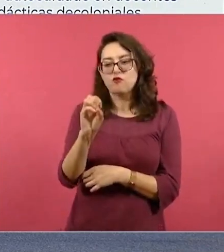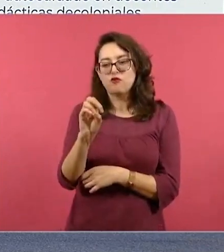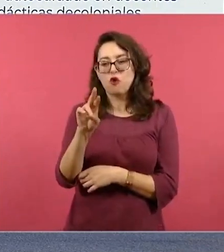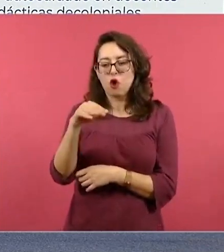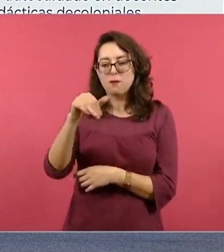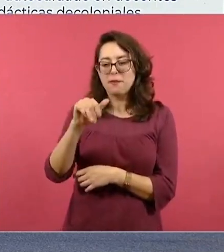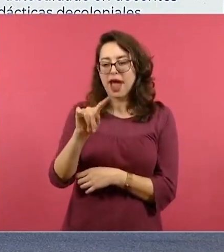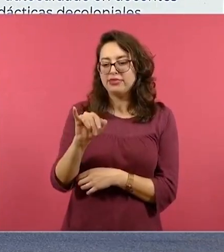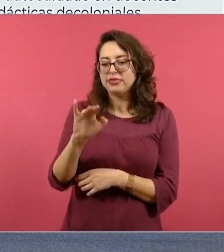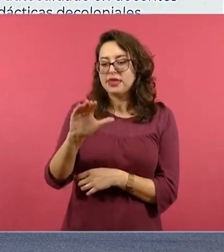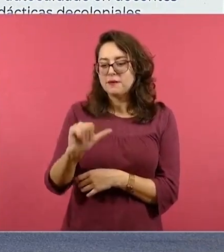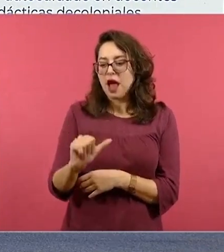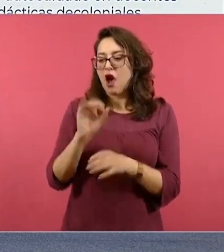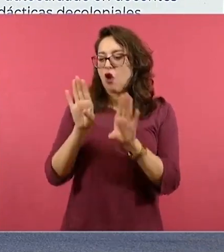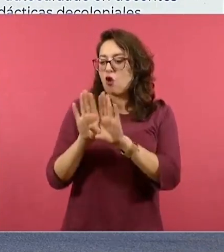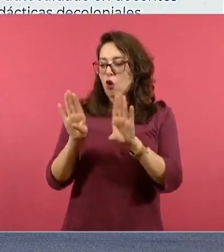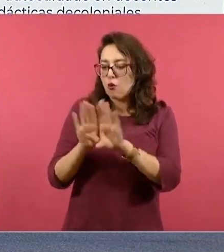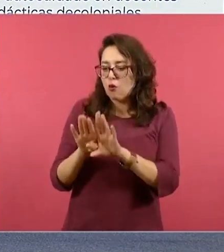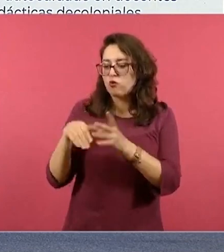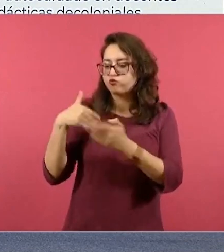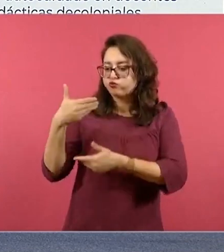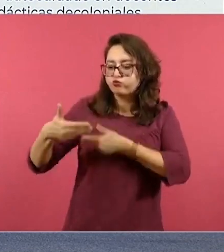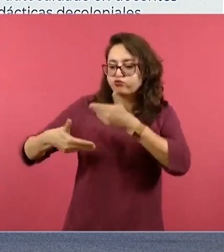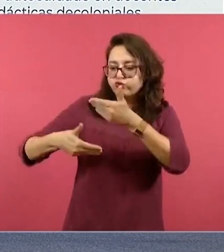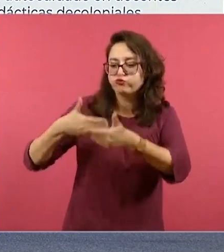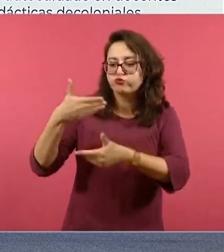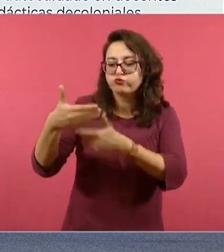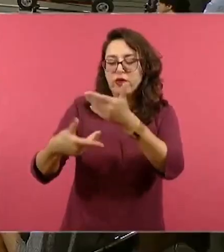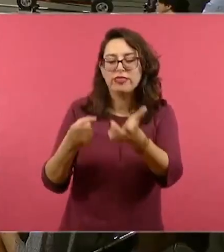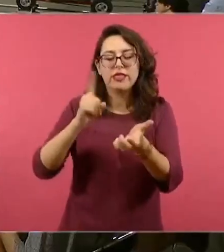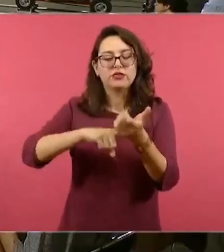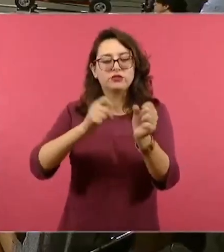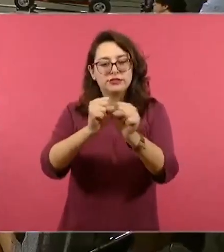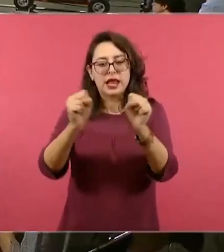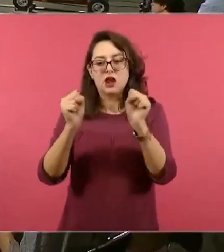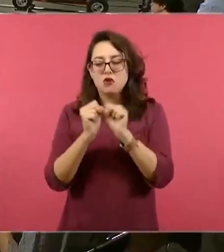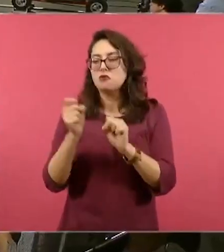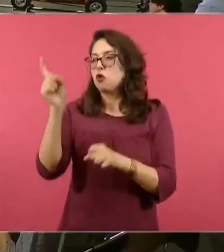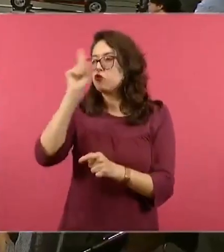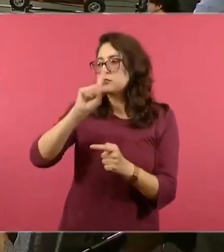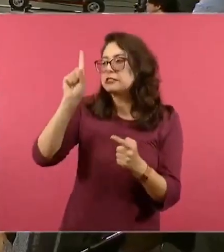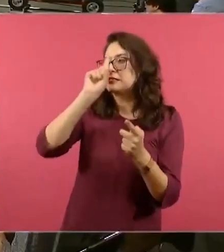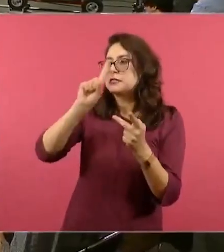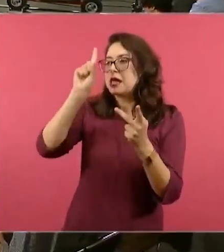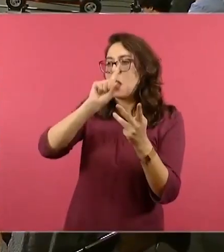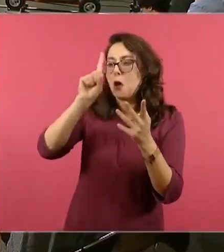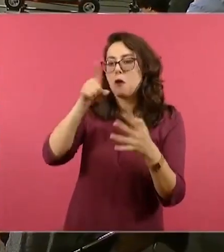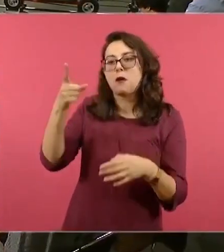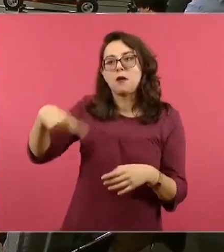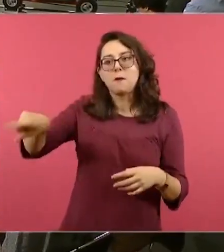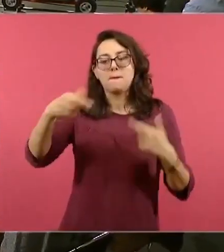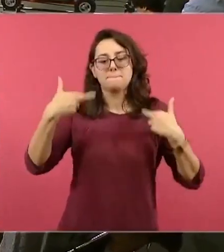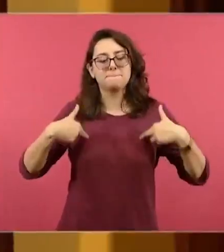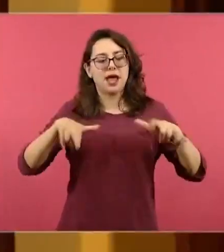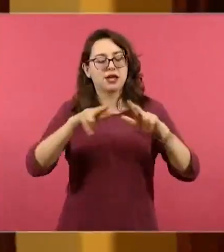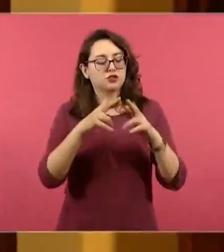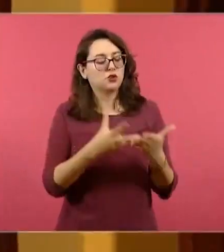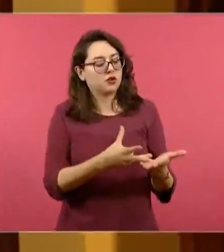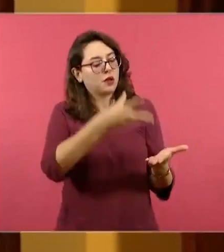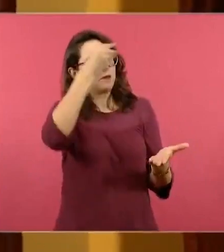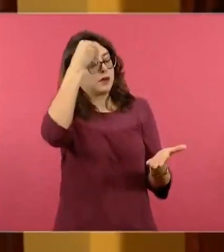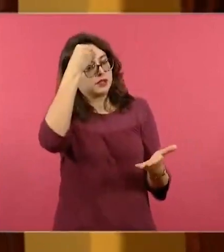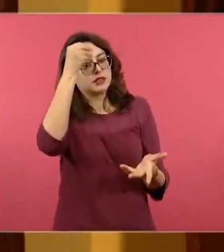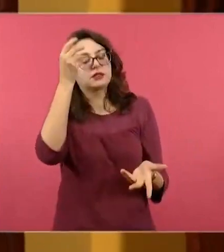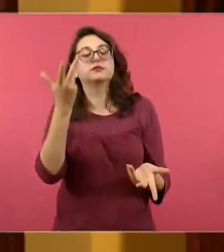cómo poder plasmarla dentro del aula. Y, por supuesto, un tema muy importante